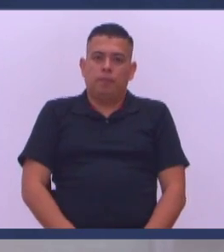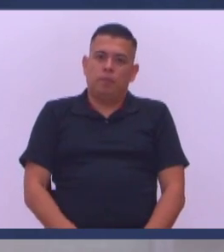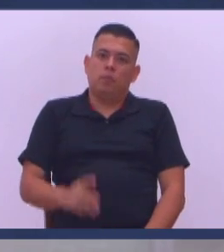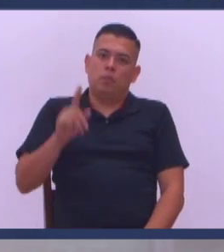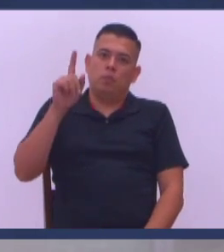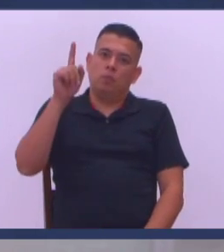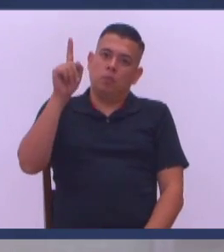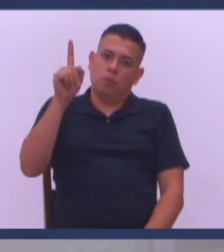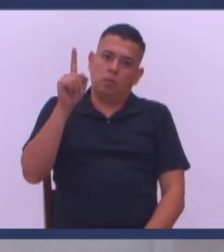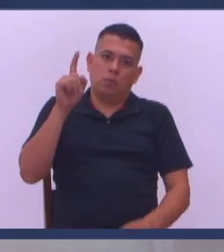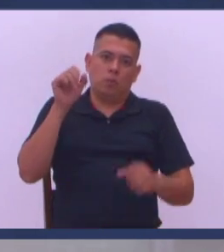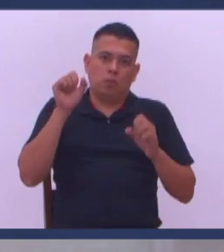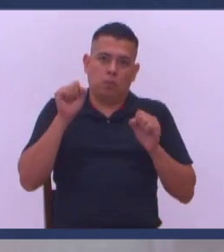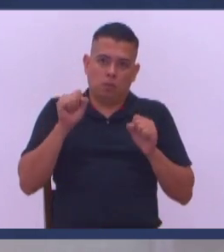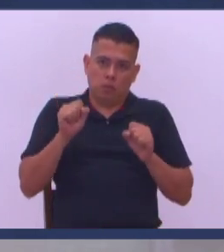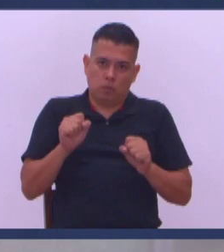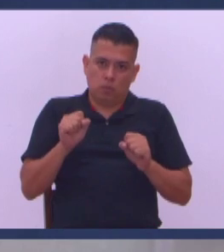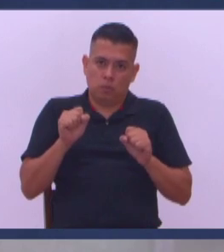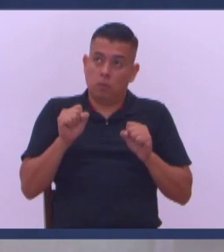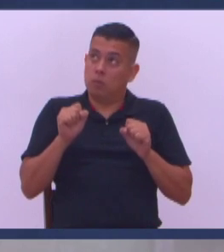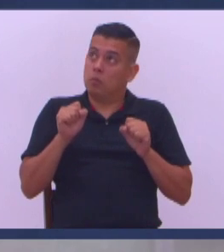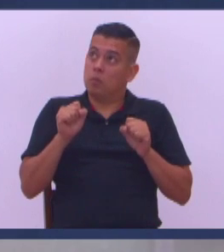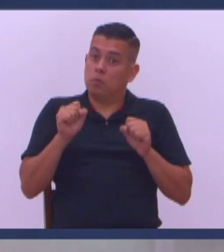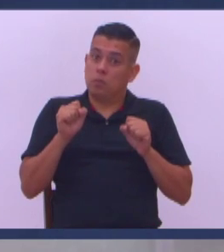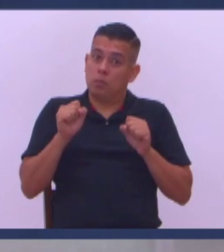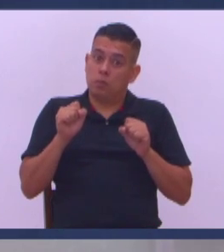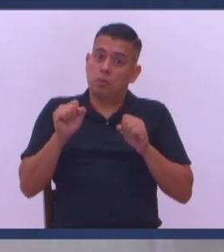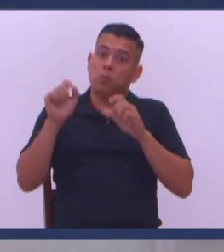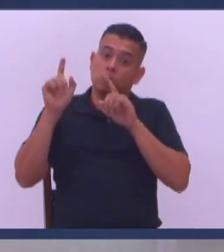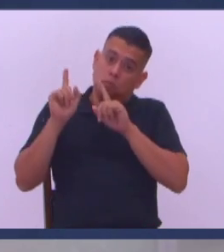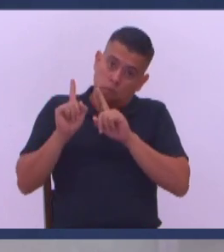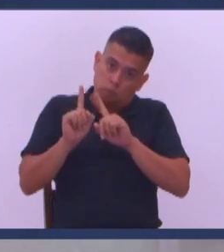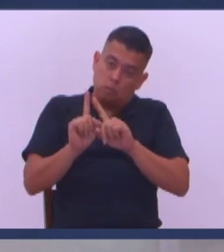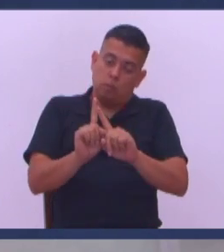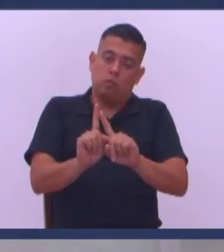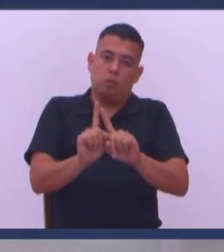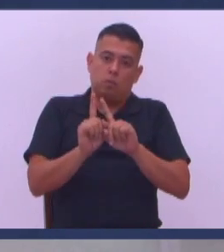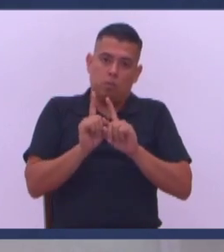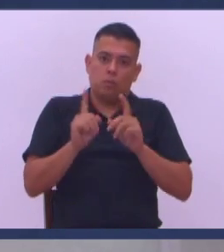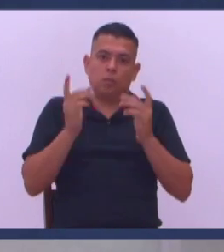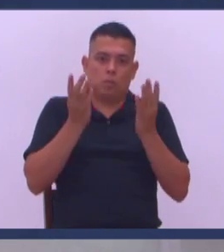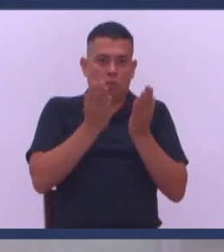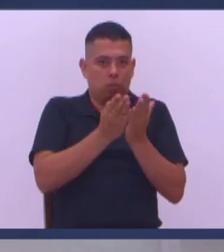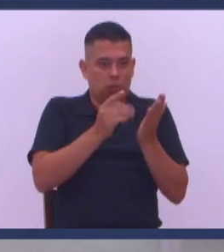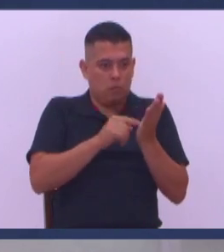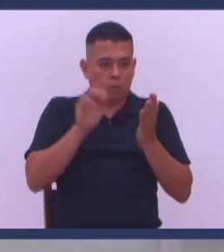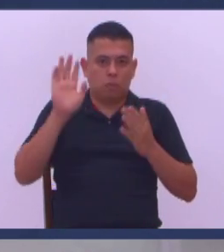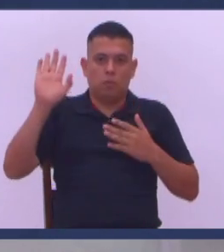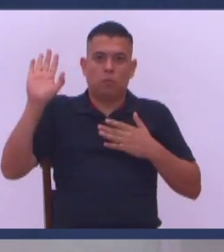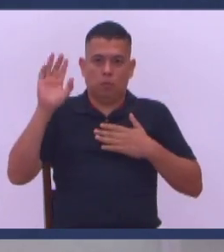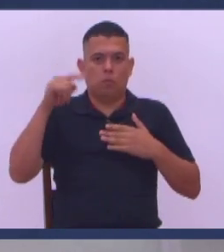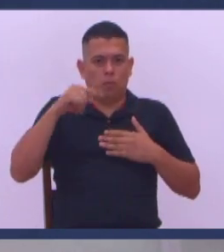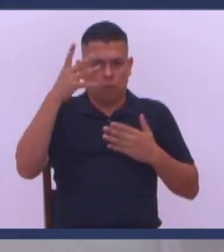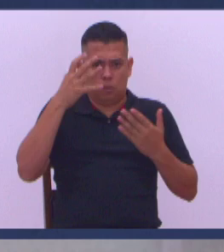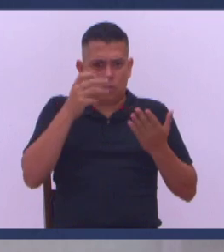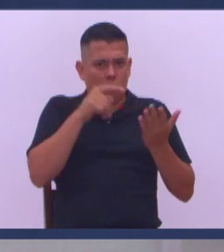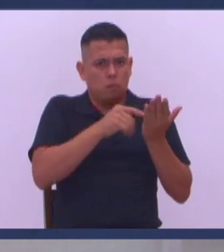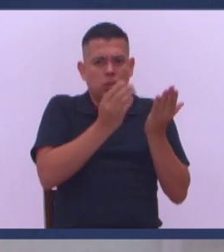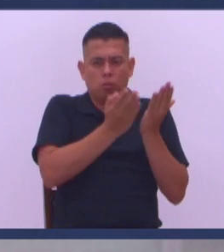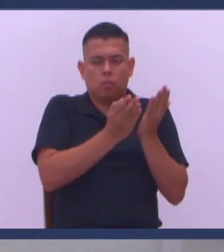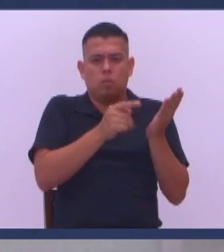Dios no nos puede Ni nos dejar abandonados Yo creo en las promesas De la palabra No sé si las cree usted Bueno recibe esta palabra El día de hoy